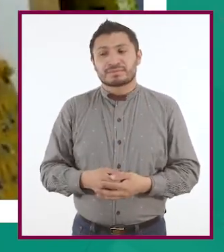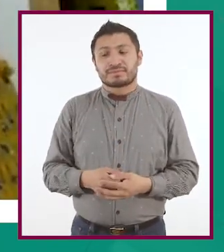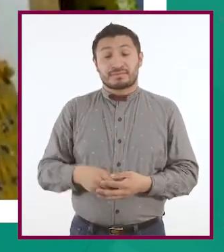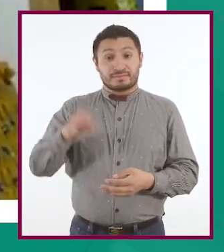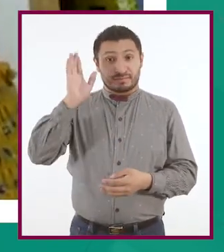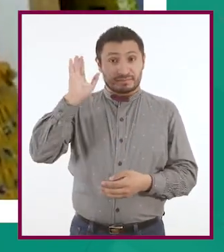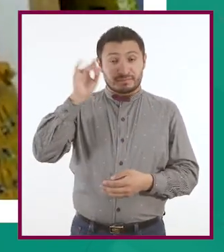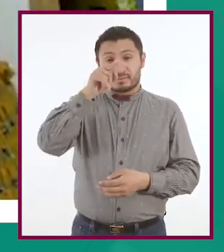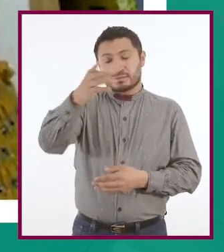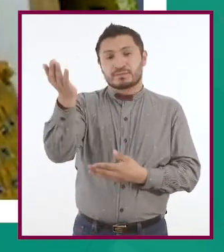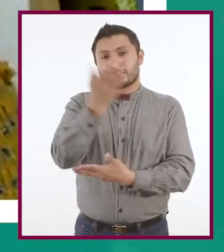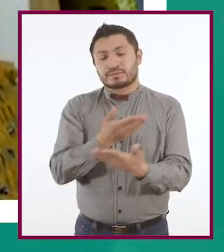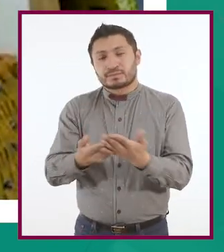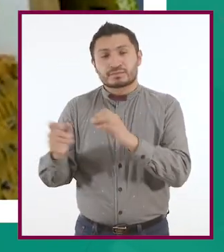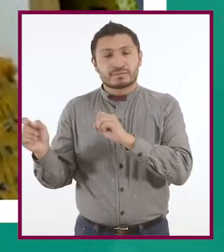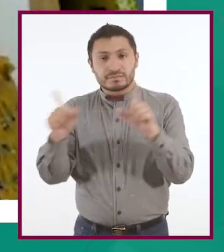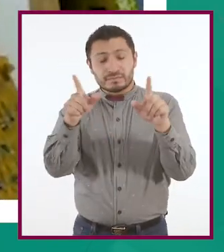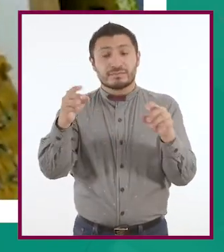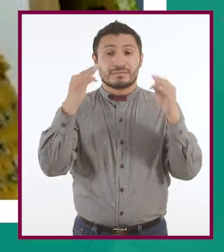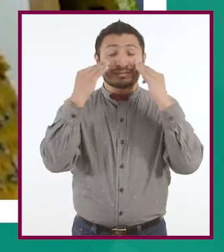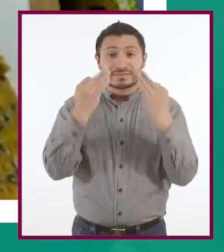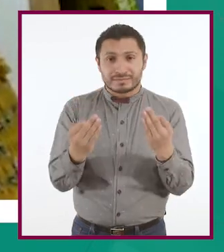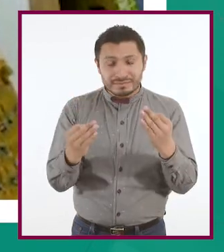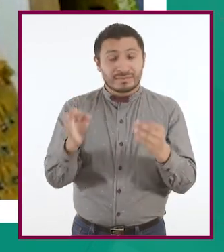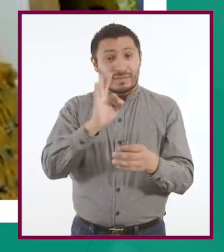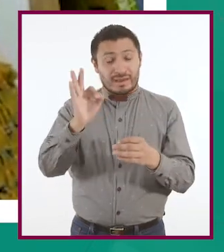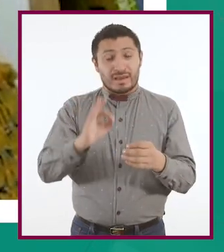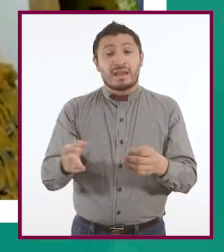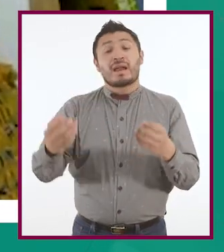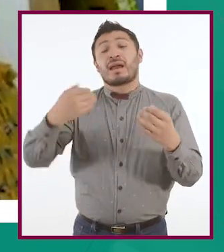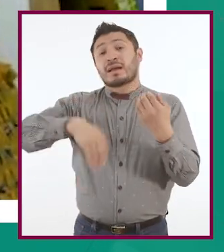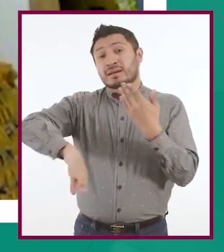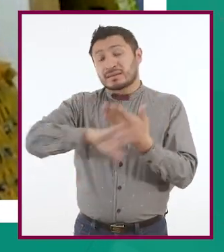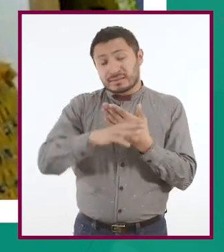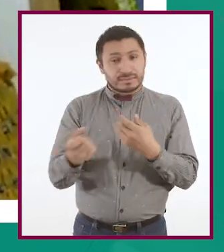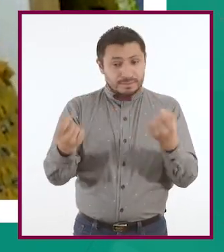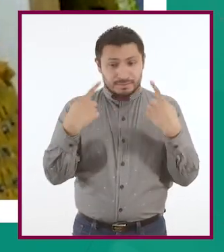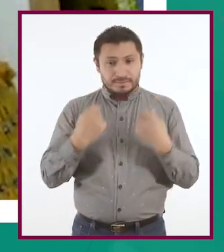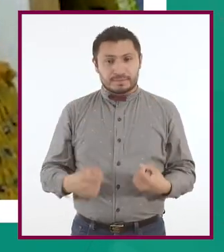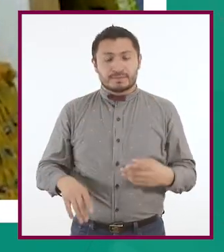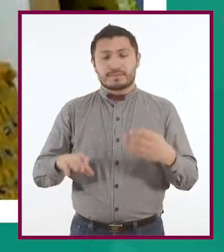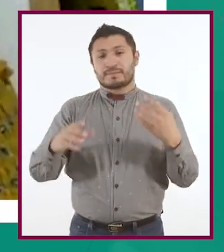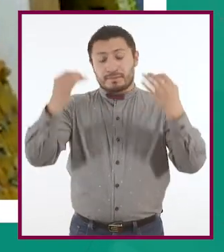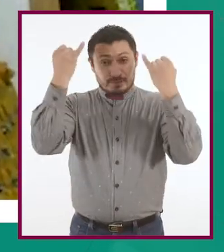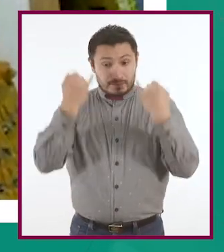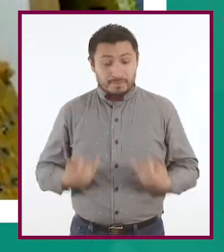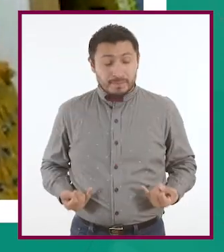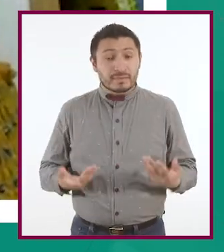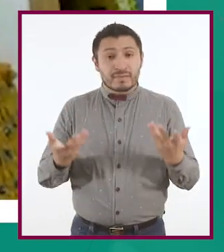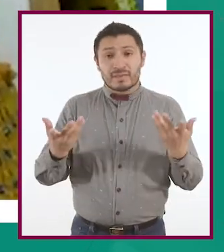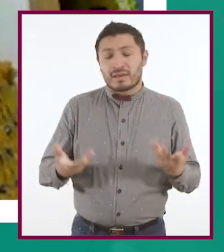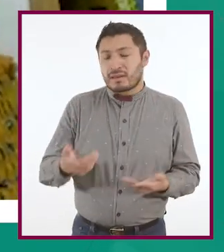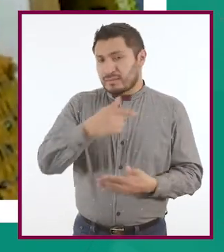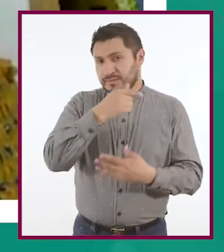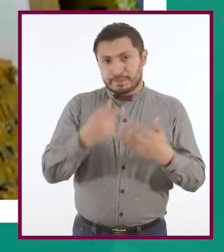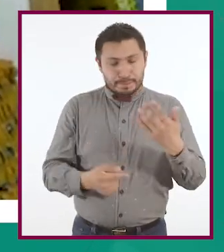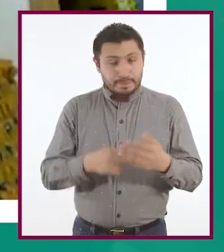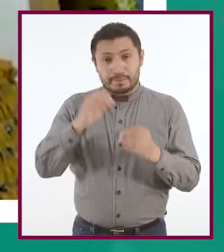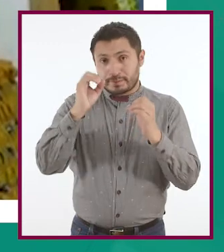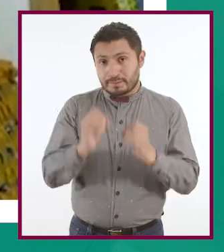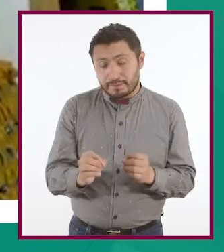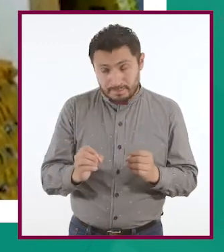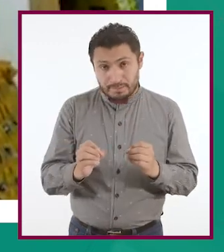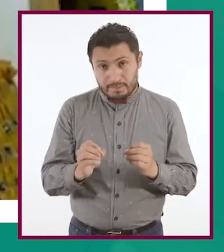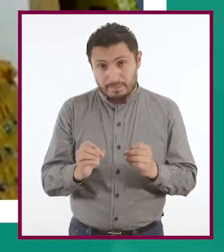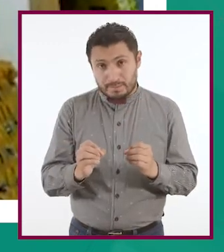momento de compartir tenemos que observar si podemos afectarnos a nuestra propia persona, nuestra identidad personal, etcétera, o